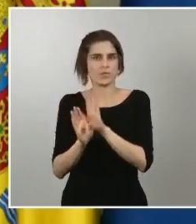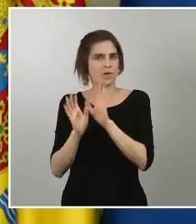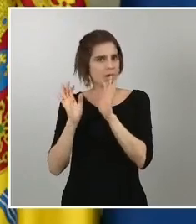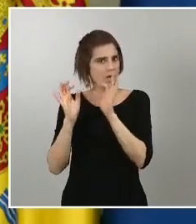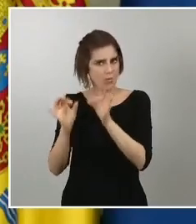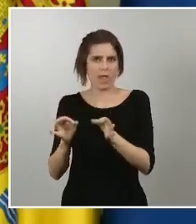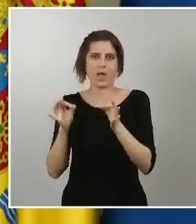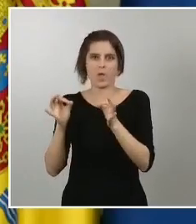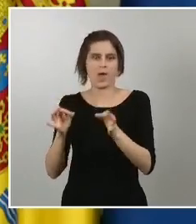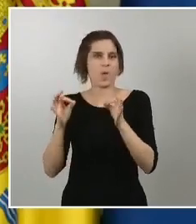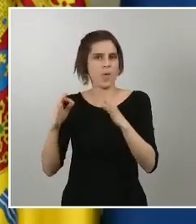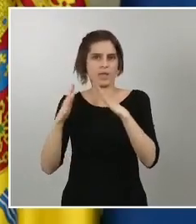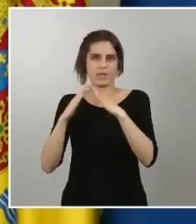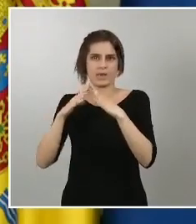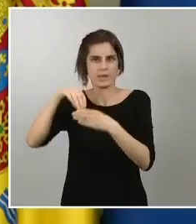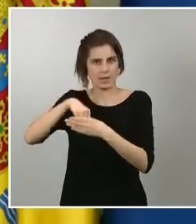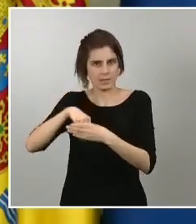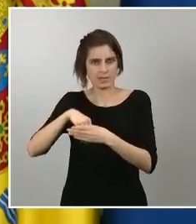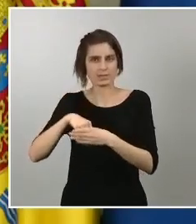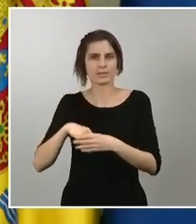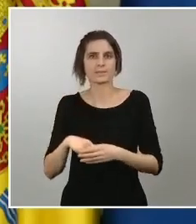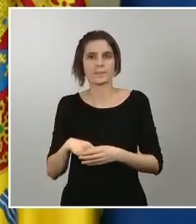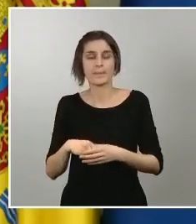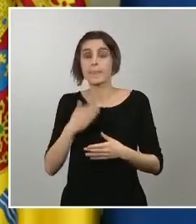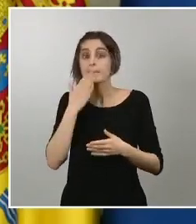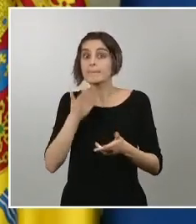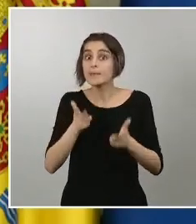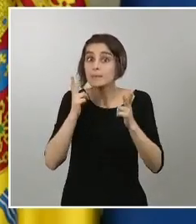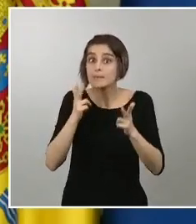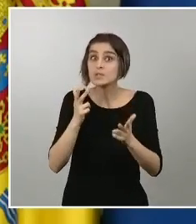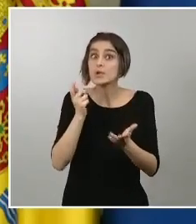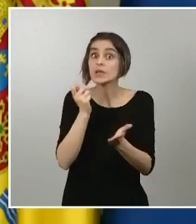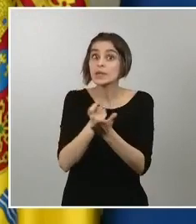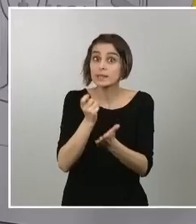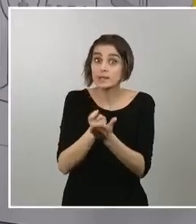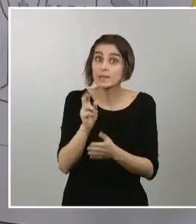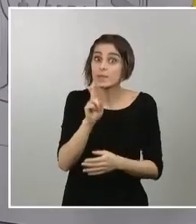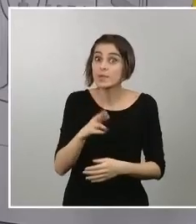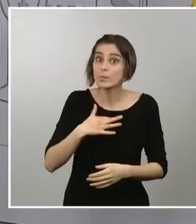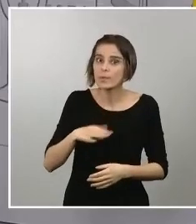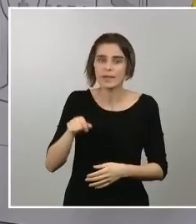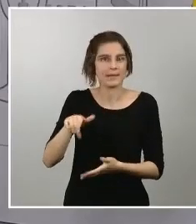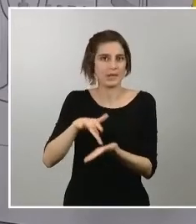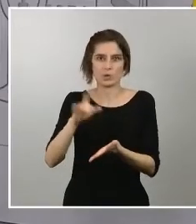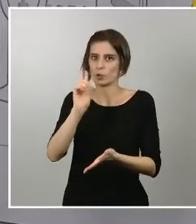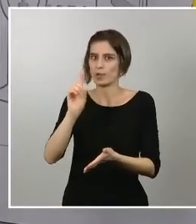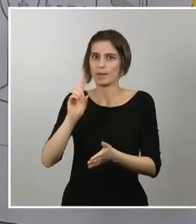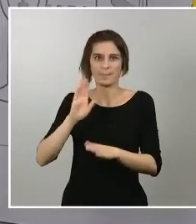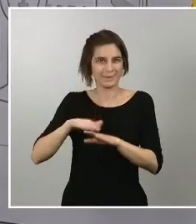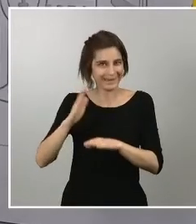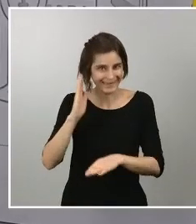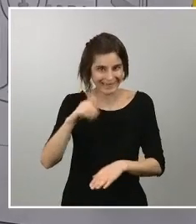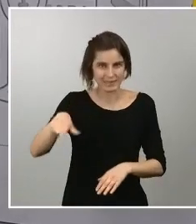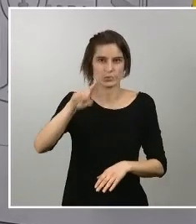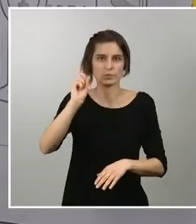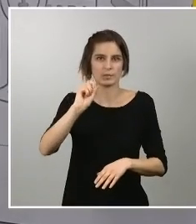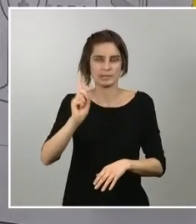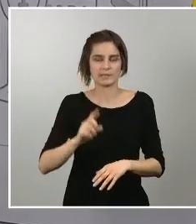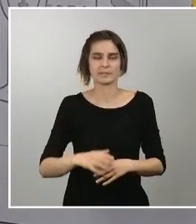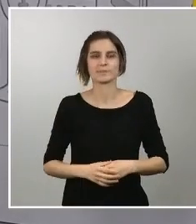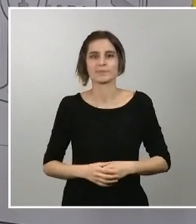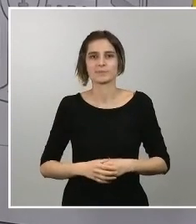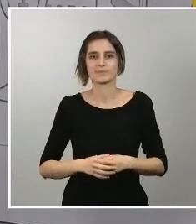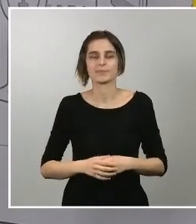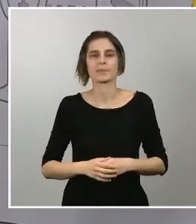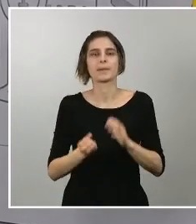teletrabajo no han de acogerse a este permiso retribuido y recuperable Ministra portavoz la voz de Galicia se pregunta qué va a